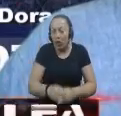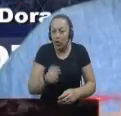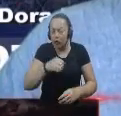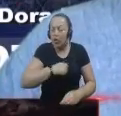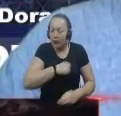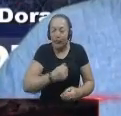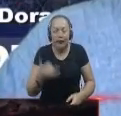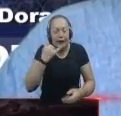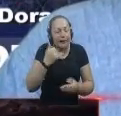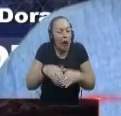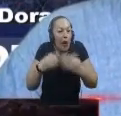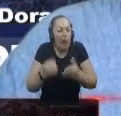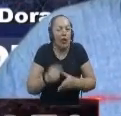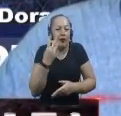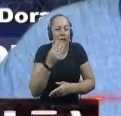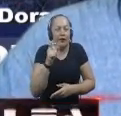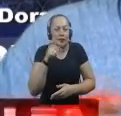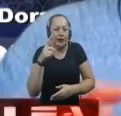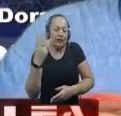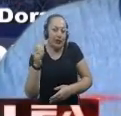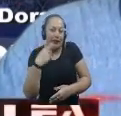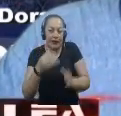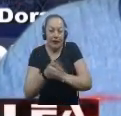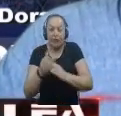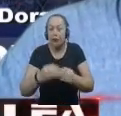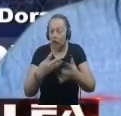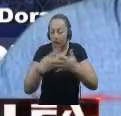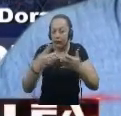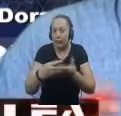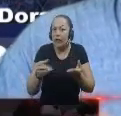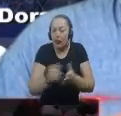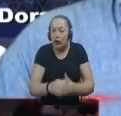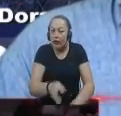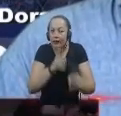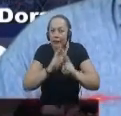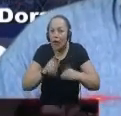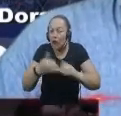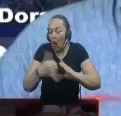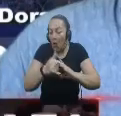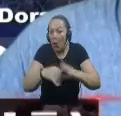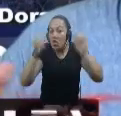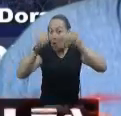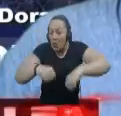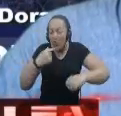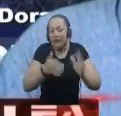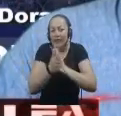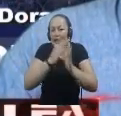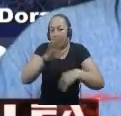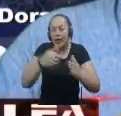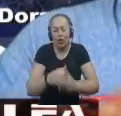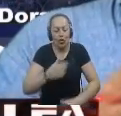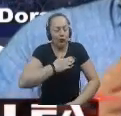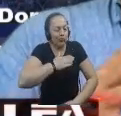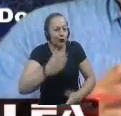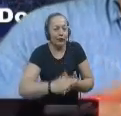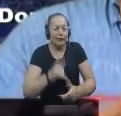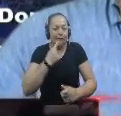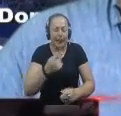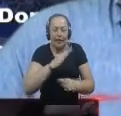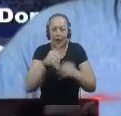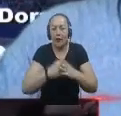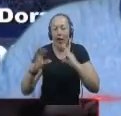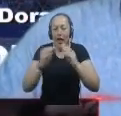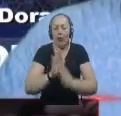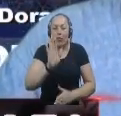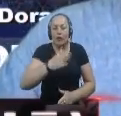El 311-662-30 Déjenos La razón ahí Vía WhatsApp Y estaremos Diciendo Y hablando